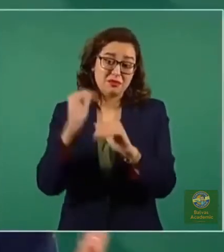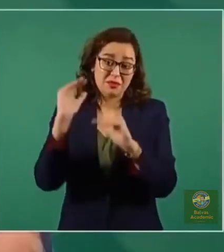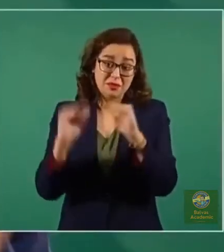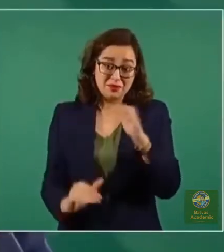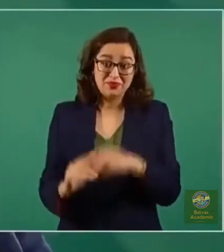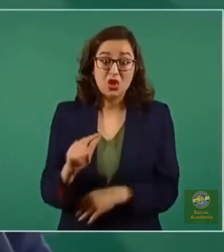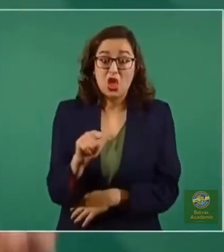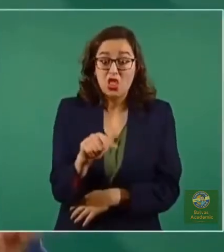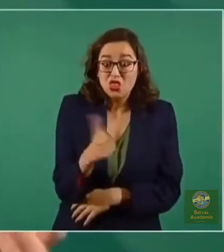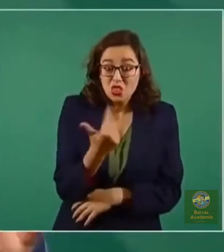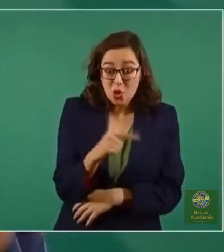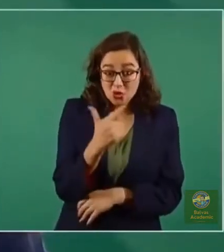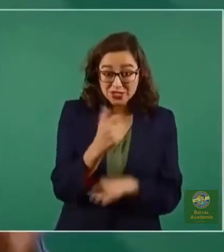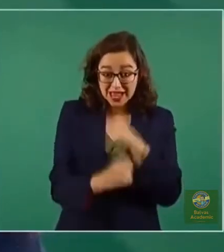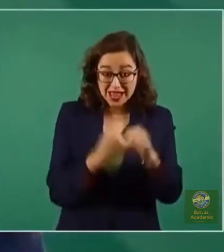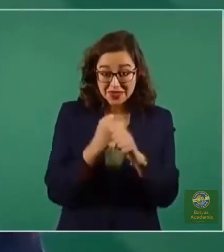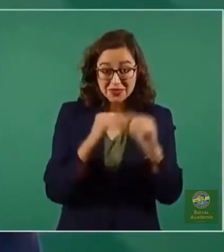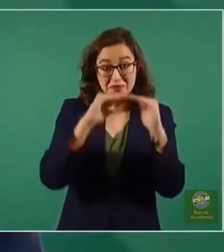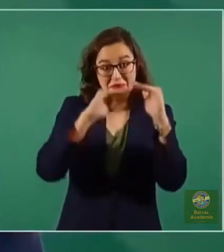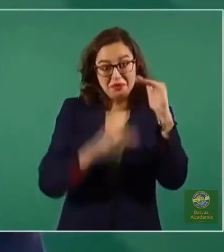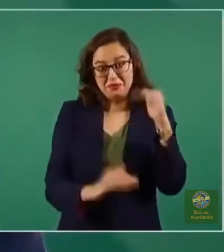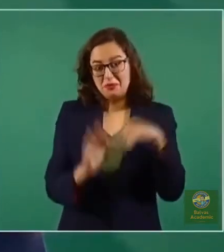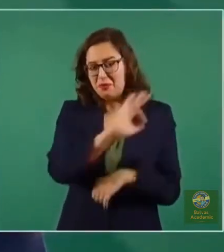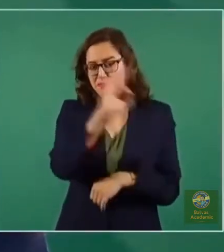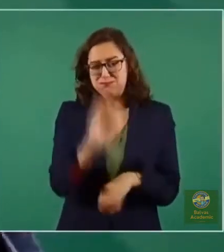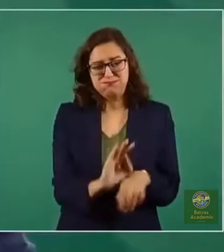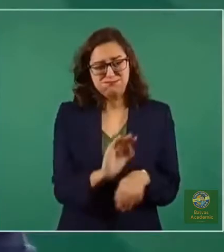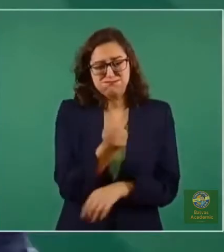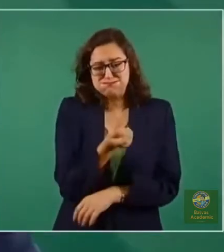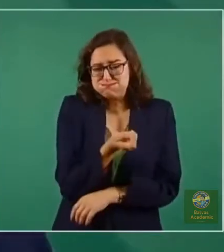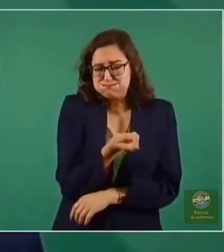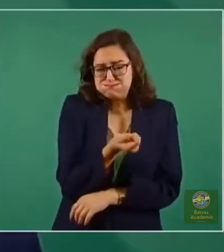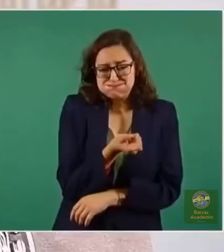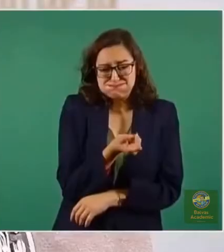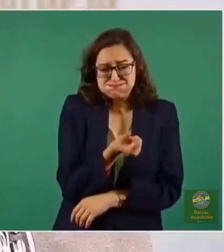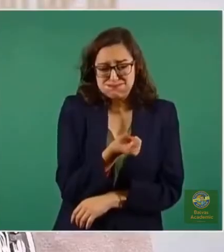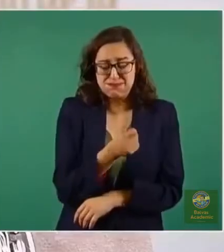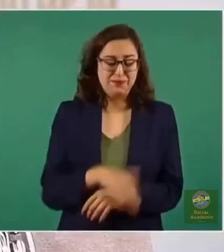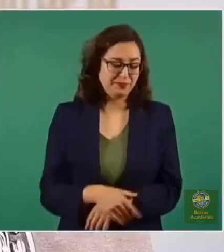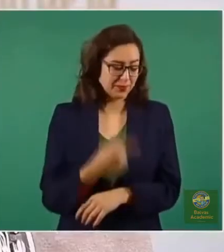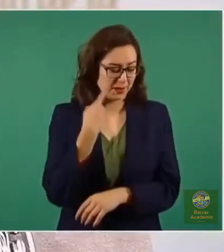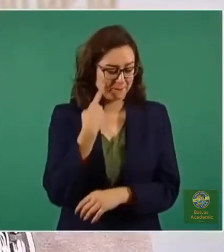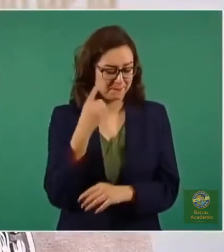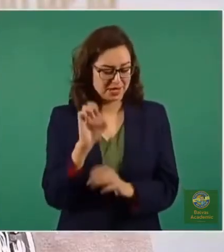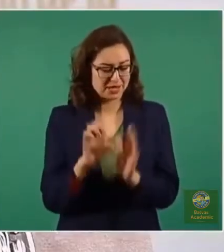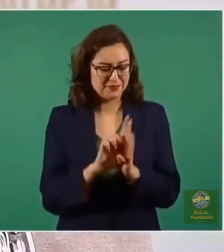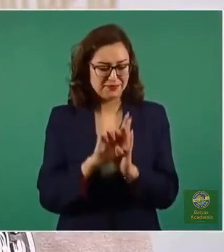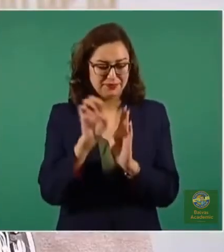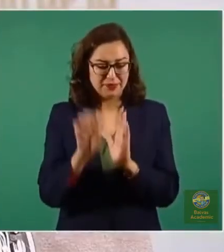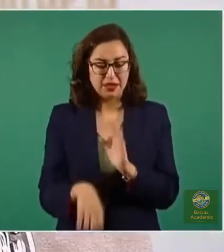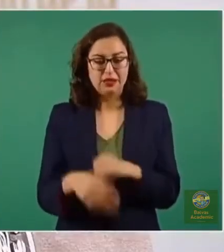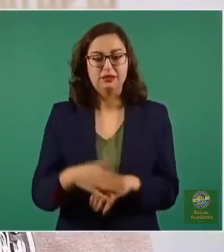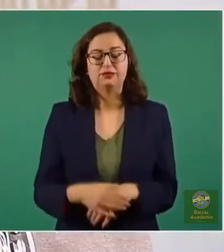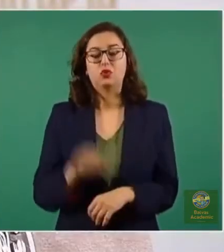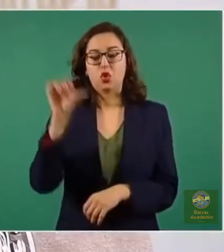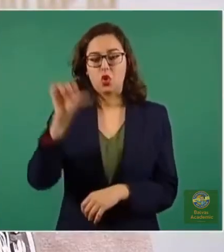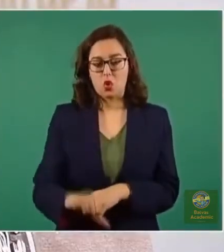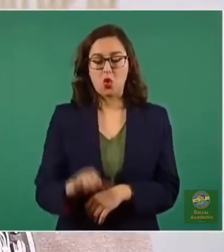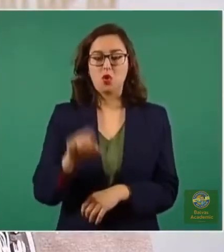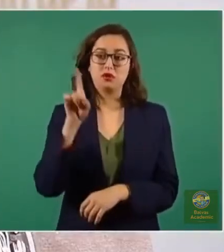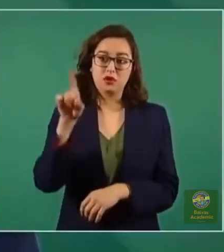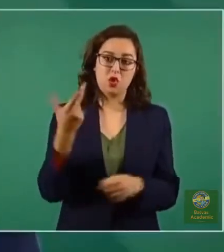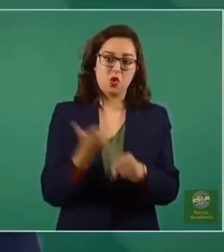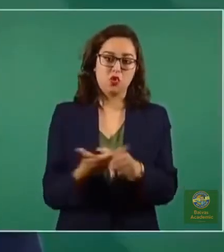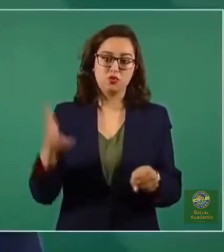menores de 12, es todavía una proporción mucho menor. Les pongo un ejemplo ilustrativo. En este momento, en Centro Médico Nacional Siglo